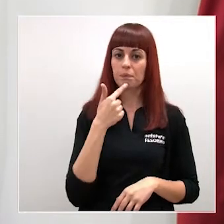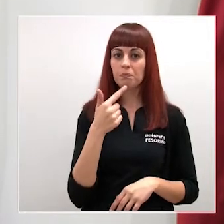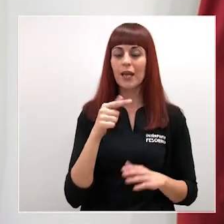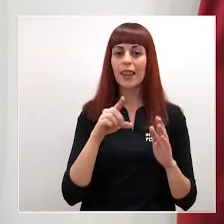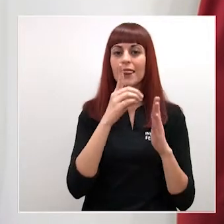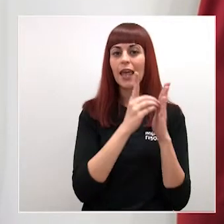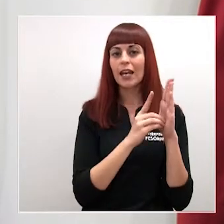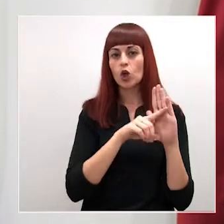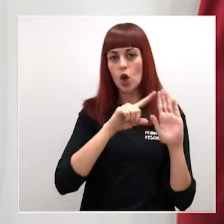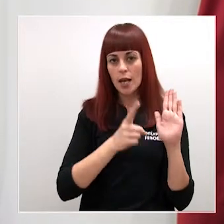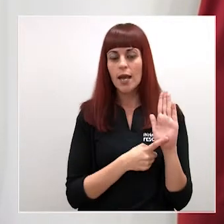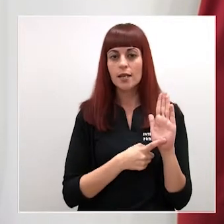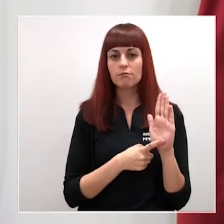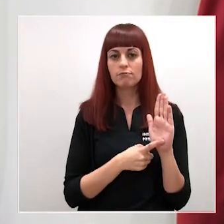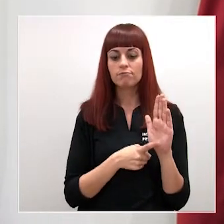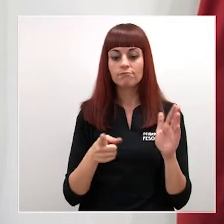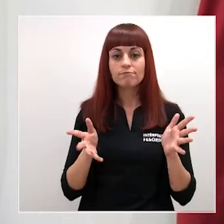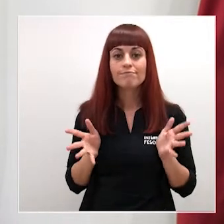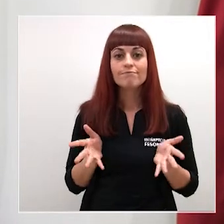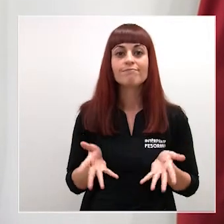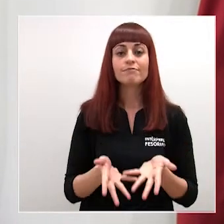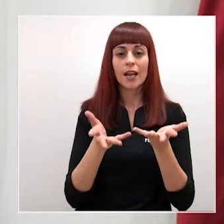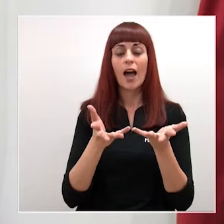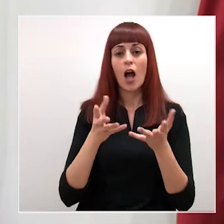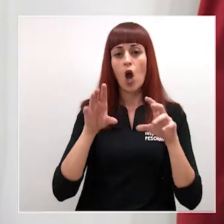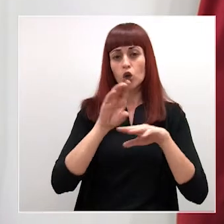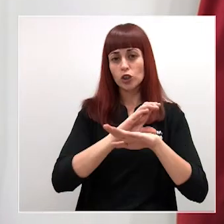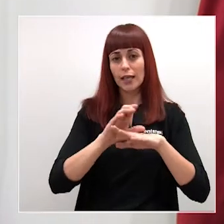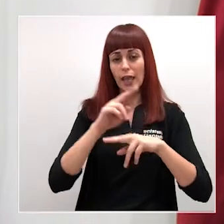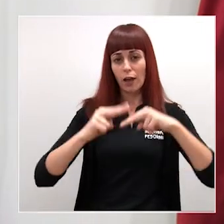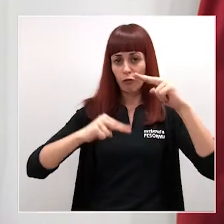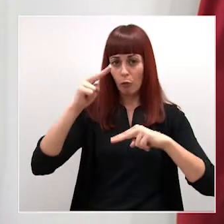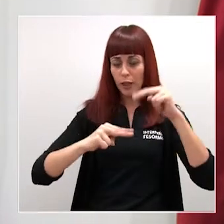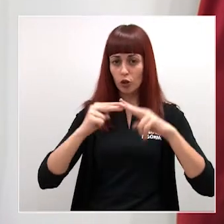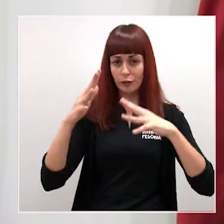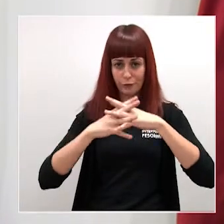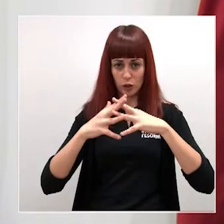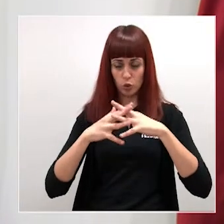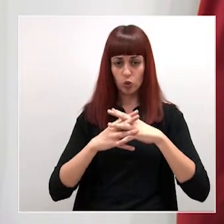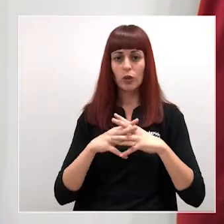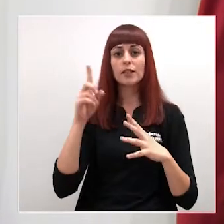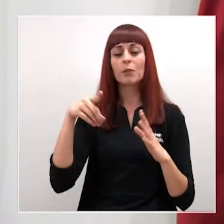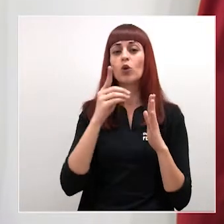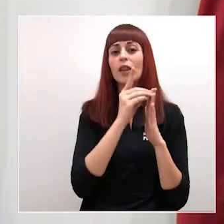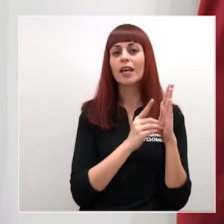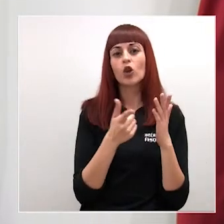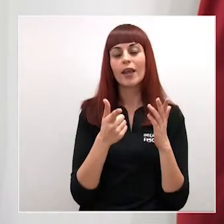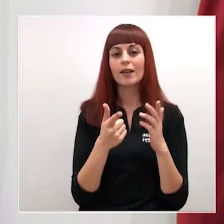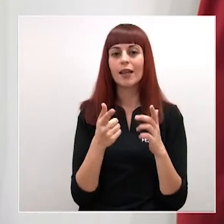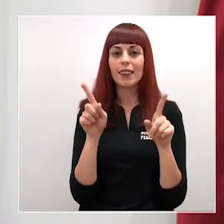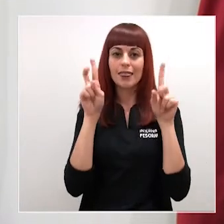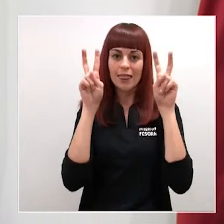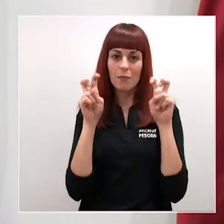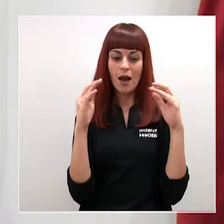decreto ley impulsado por la Consejería de Fomento de Infraestructuras y un decreto en materia de regulación de alojamientos turísticos,